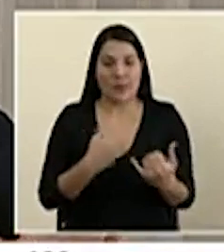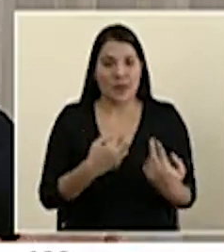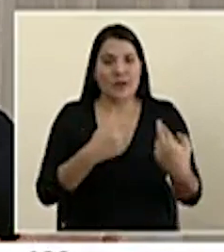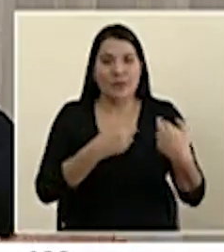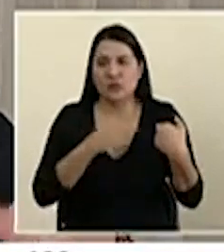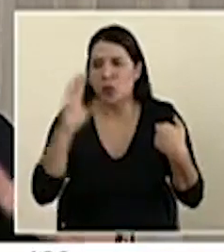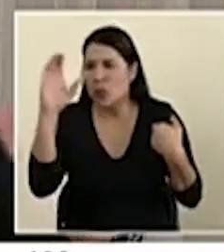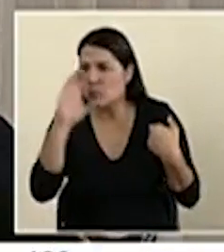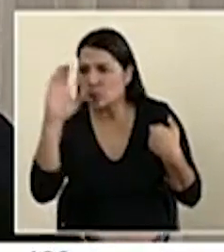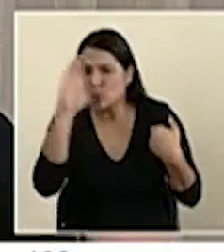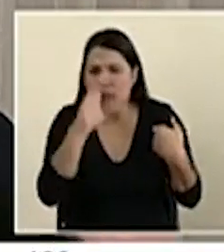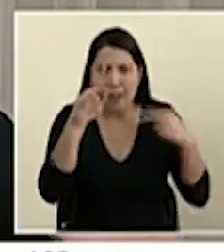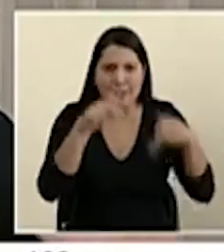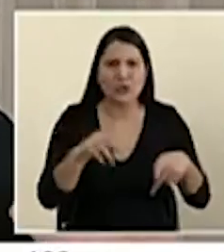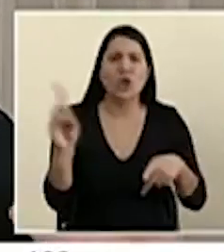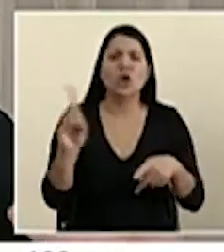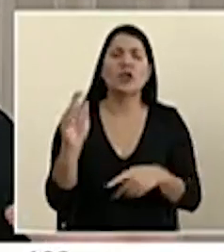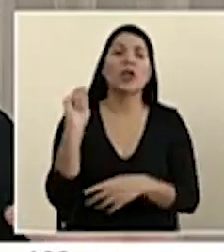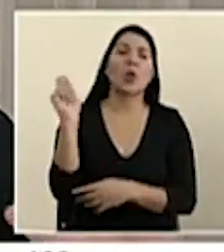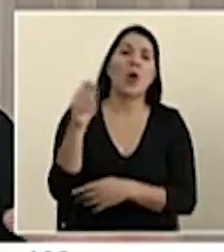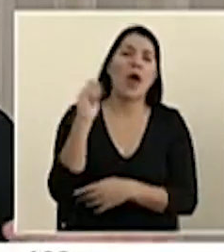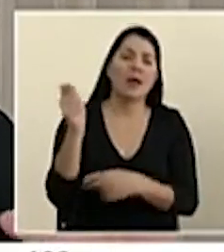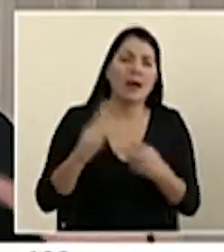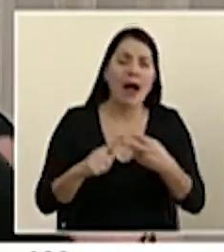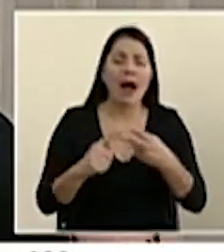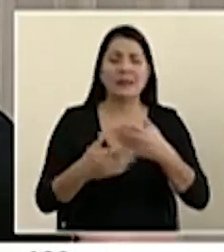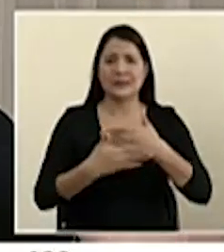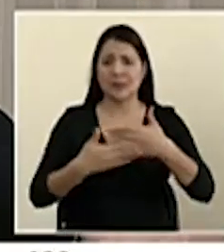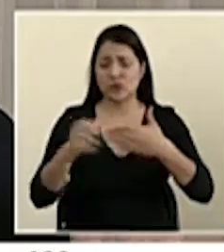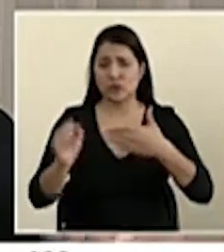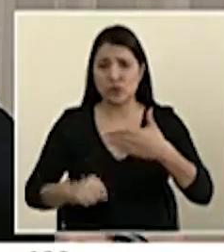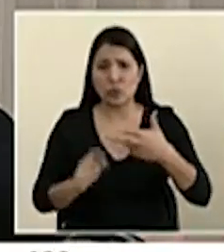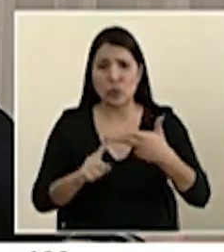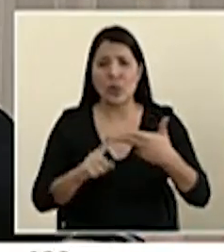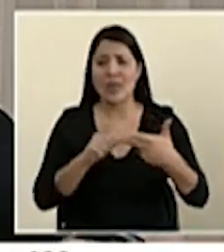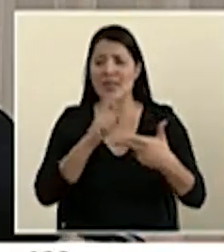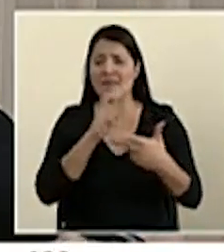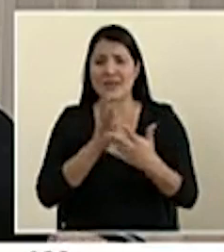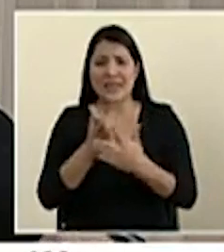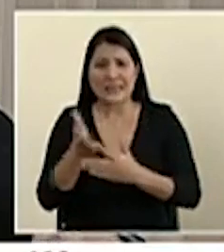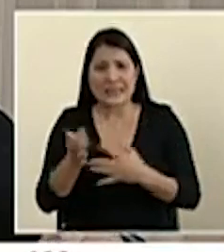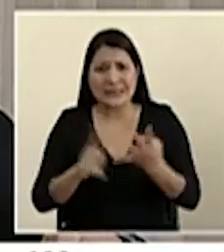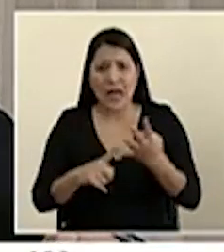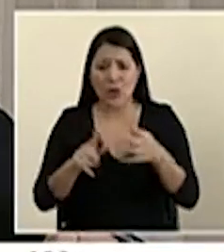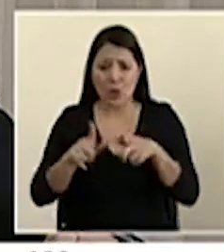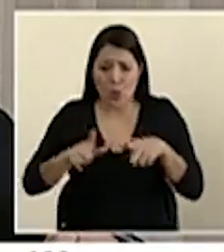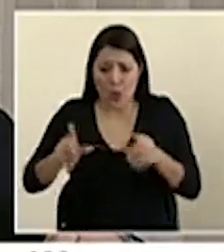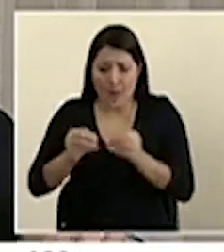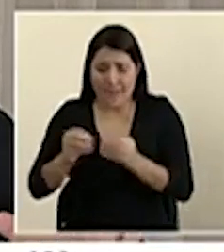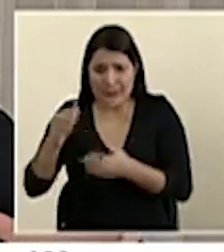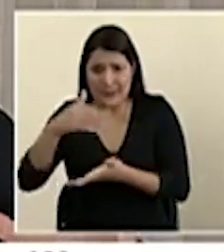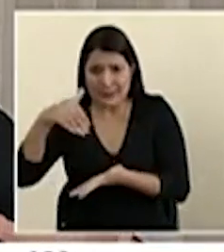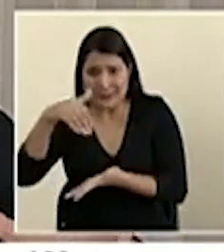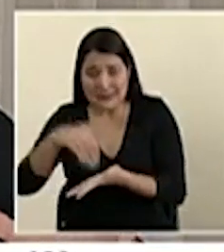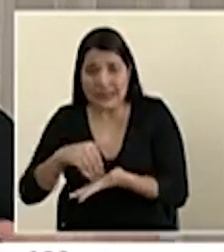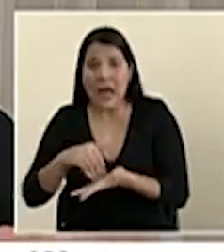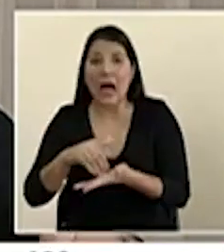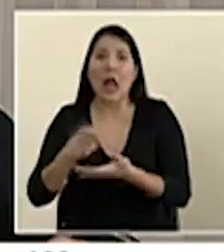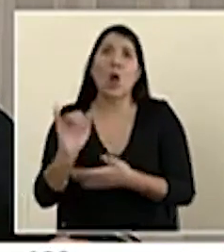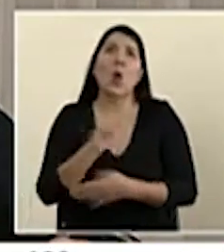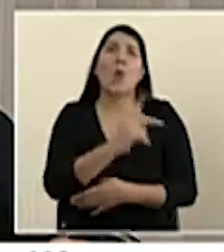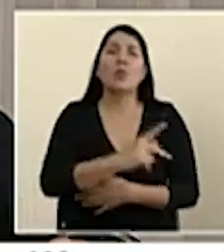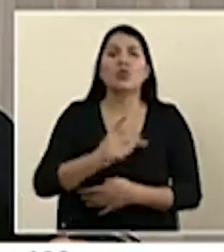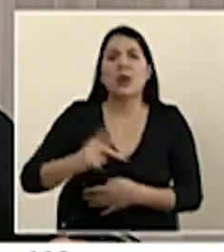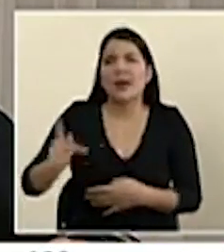indicamos están en Guanacaste, en la zona sur, en zonas de difícil acceso, en zonas más metropolitanas, en Punta